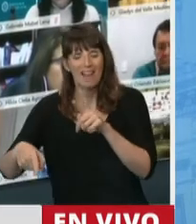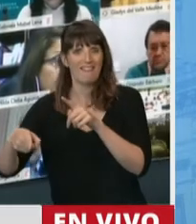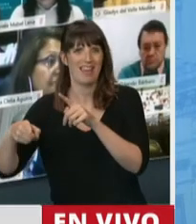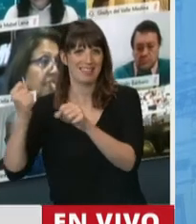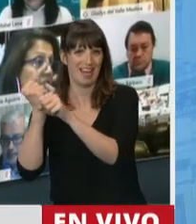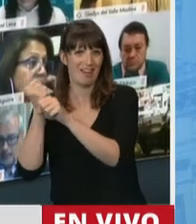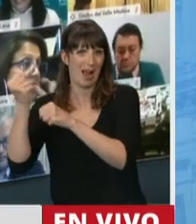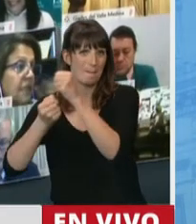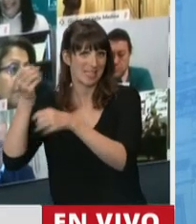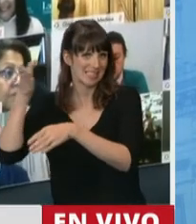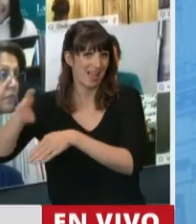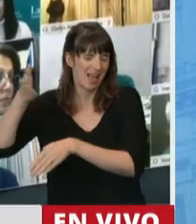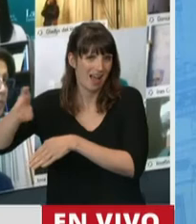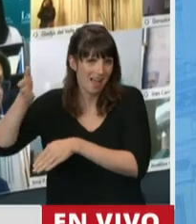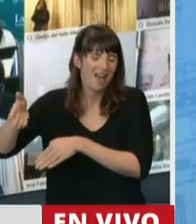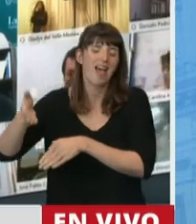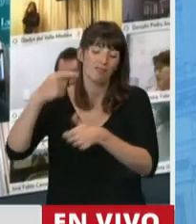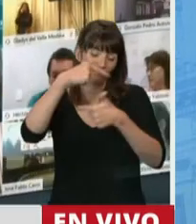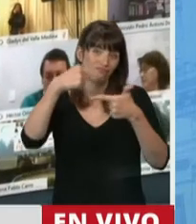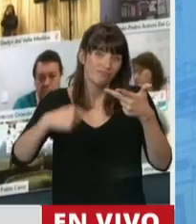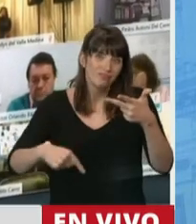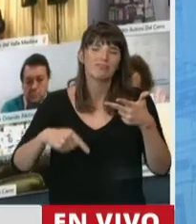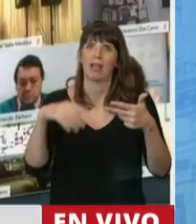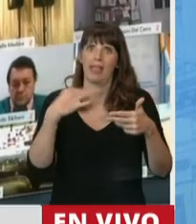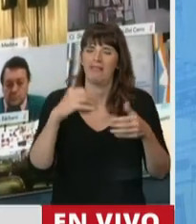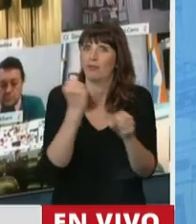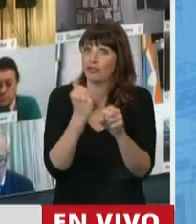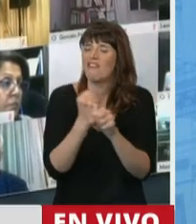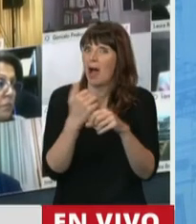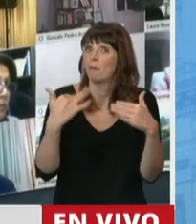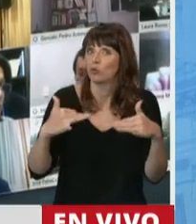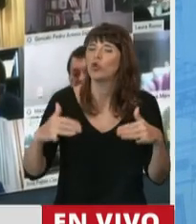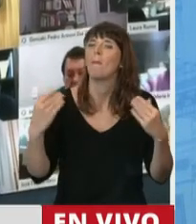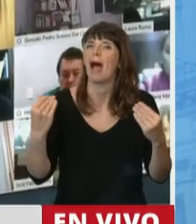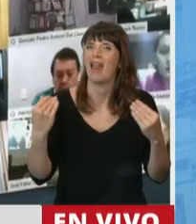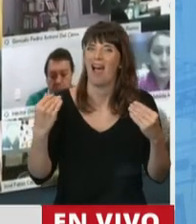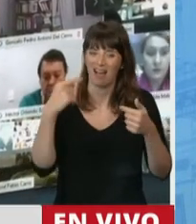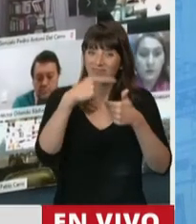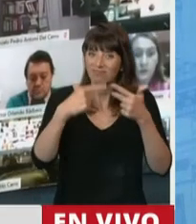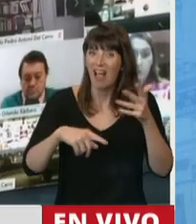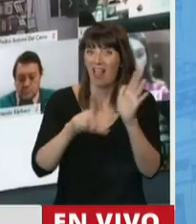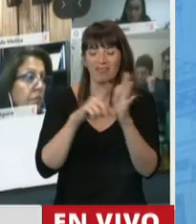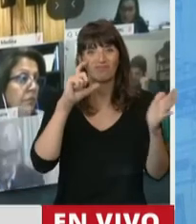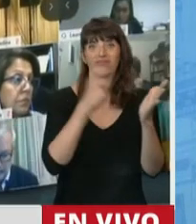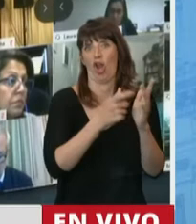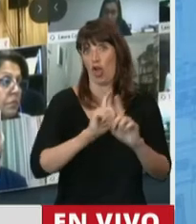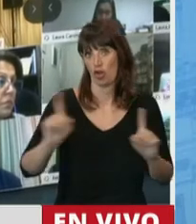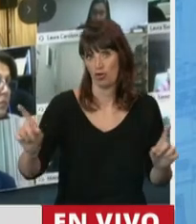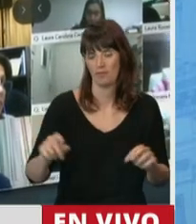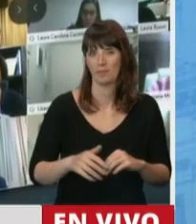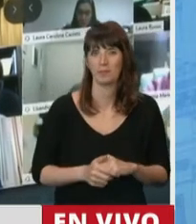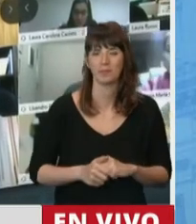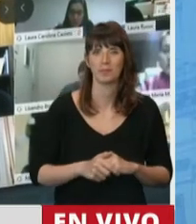derechos en los cuales se va a tener que trabajar y mucho para tratar de que no se viole esta nueva normativa. Y esto hay que